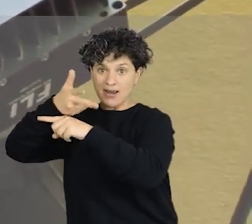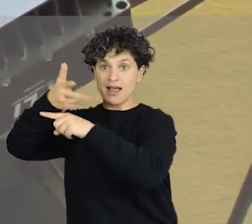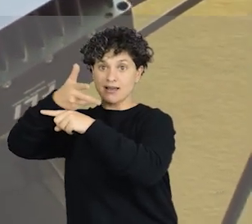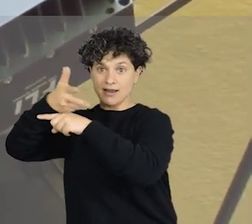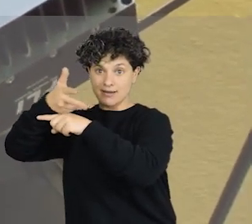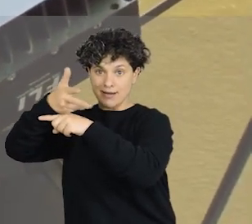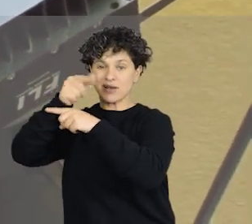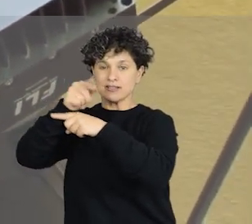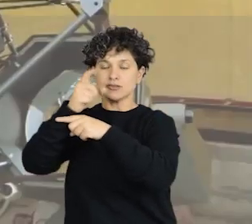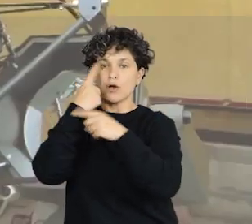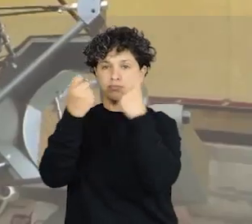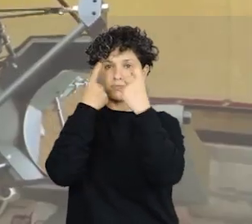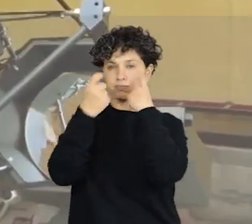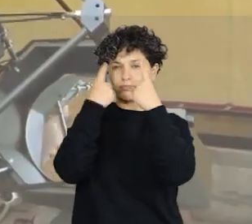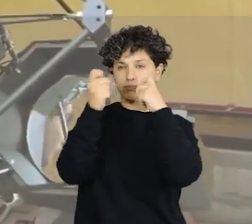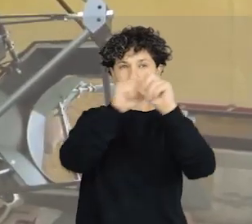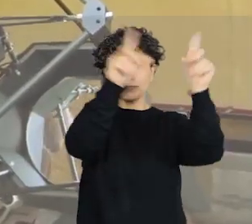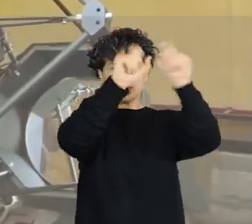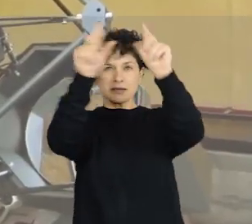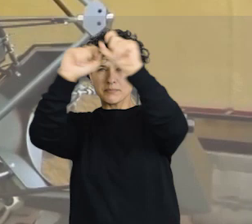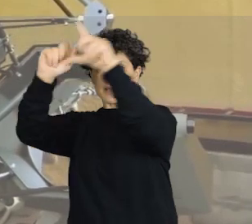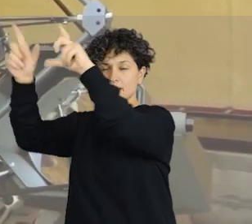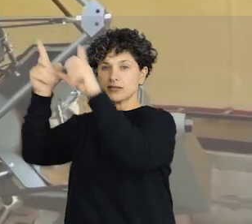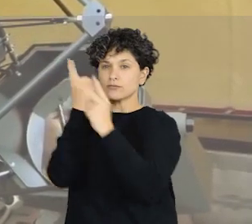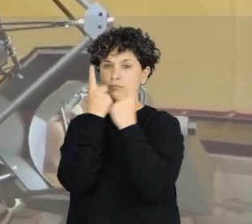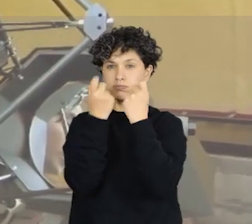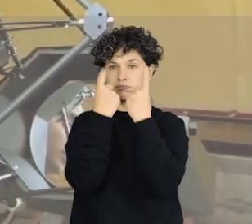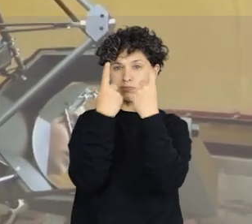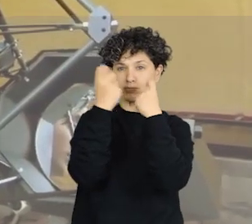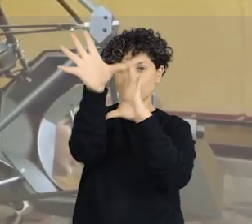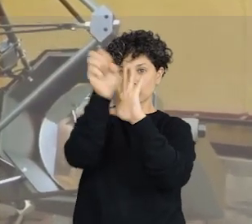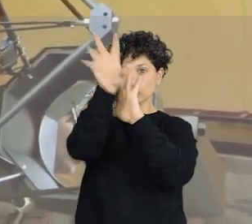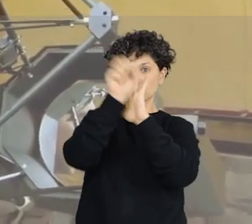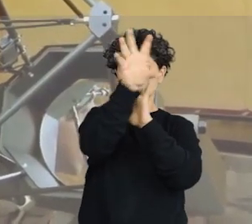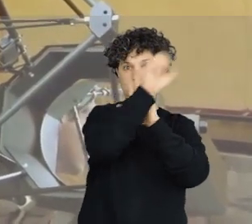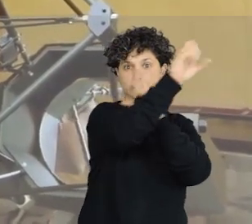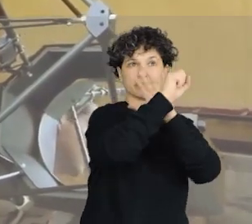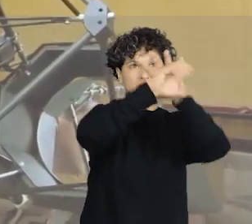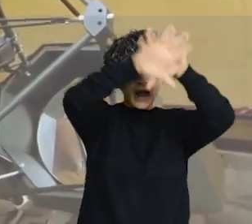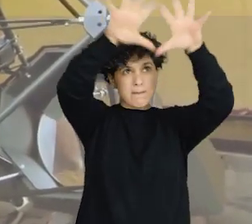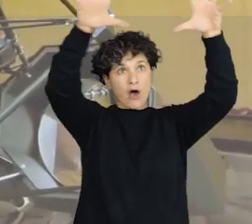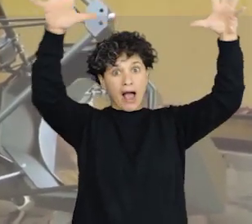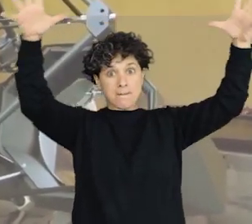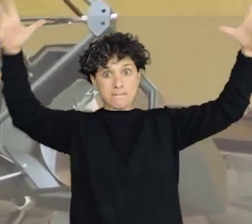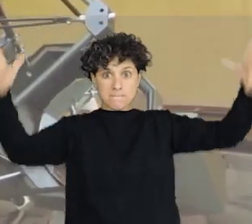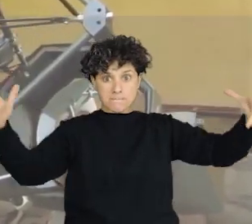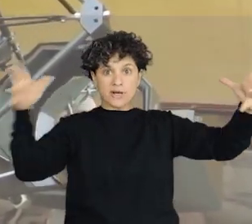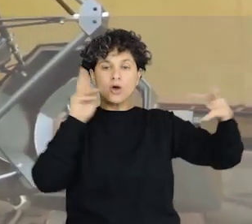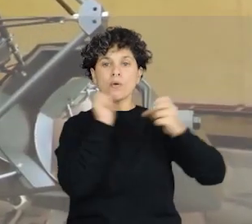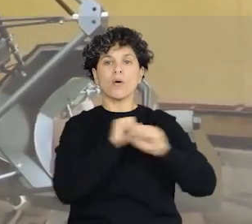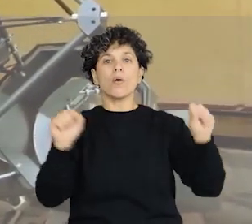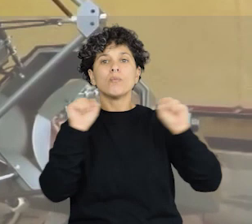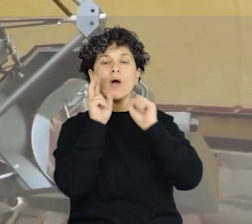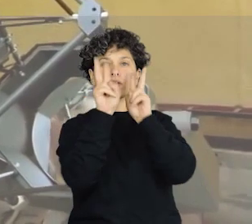permite un gran campo. Es un campo bastante amplio, podemos observar con cada exposición un campo en el cual podemos